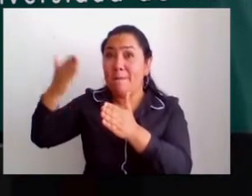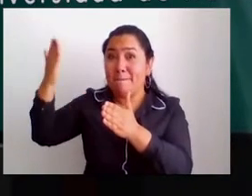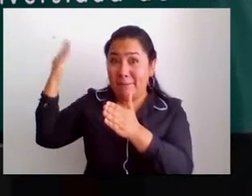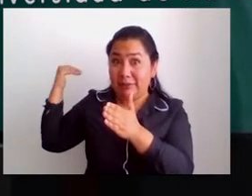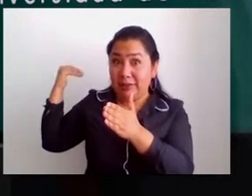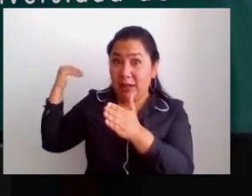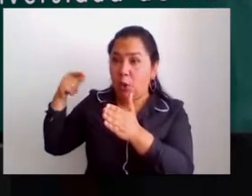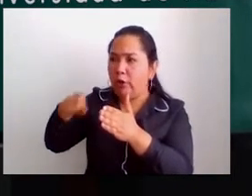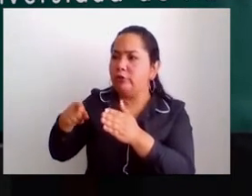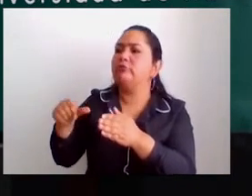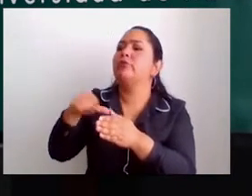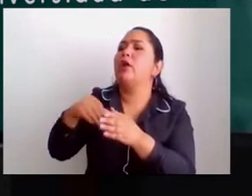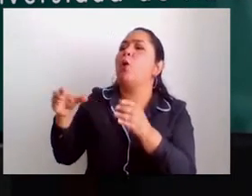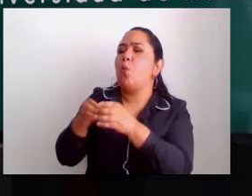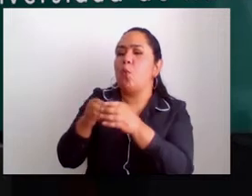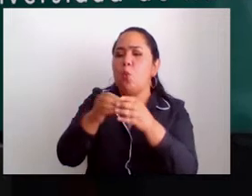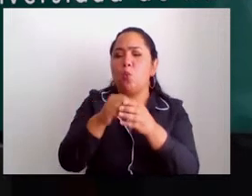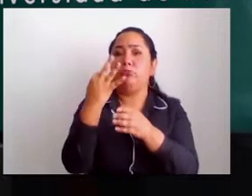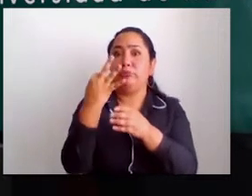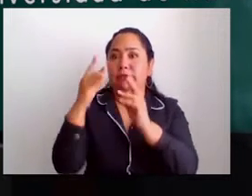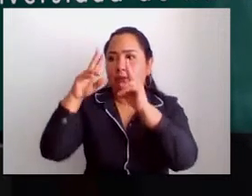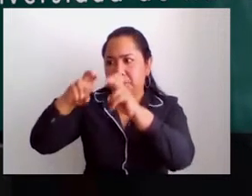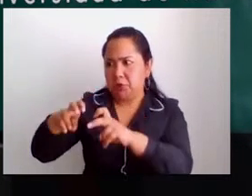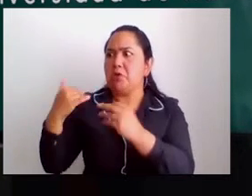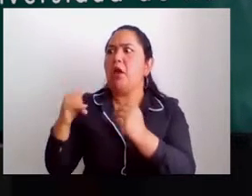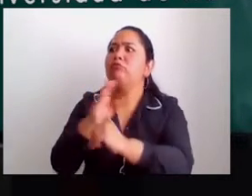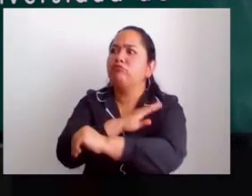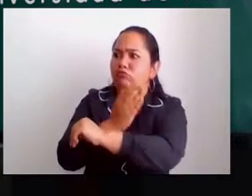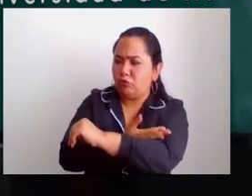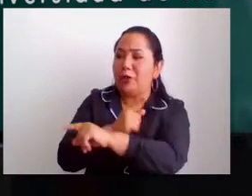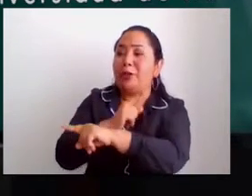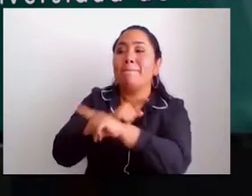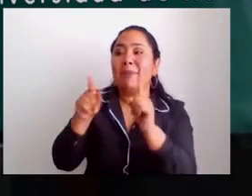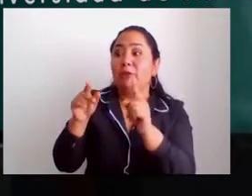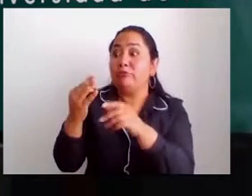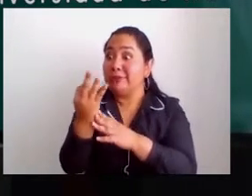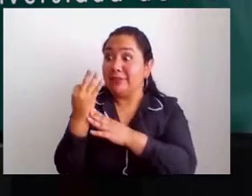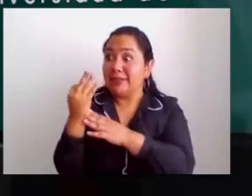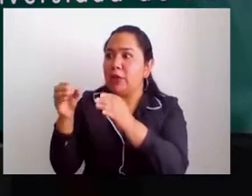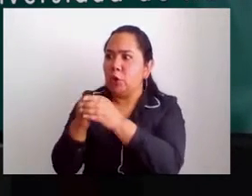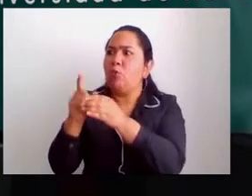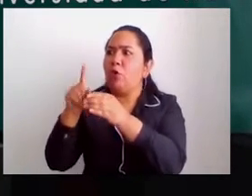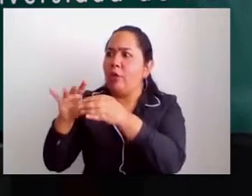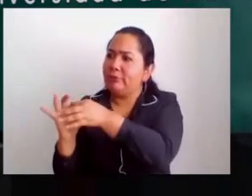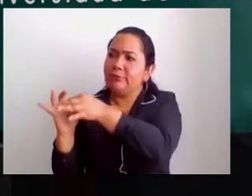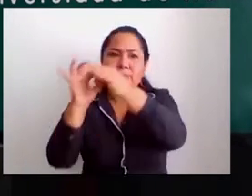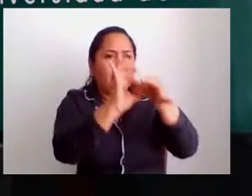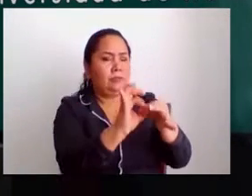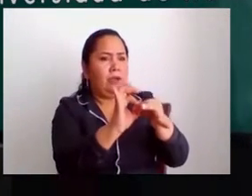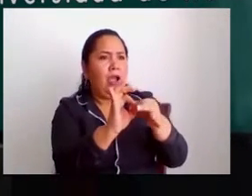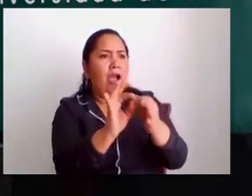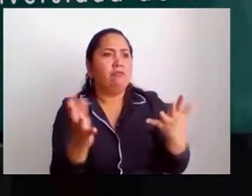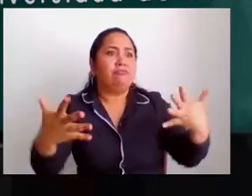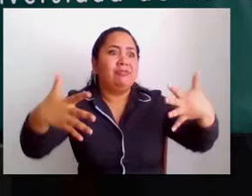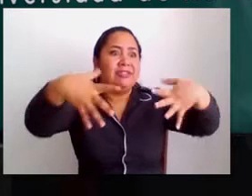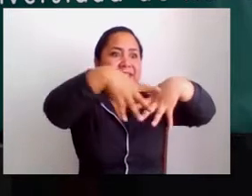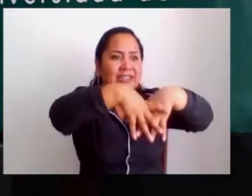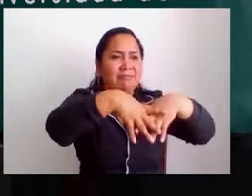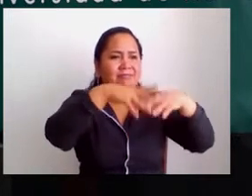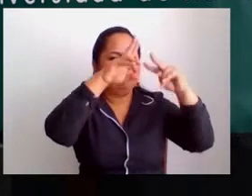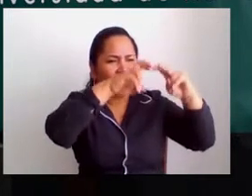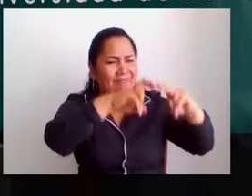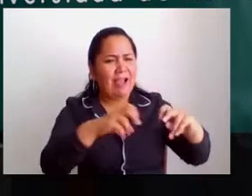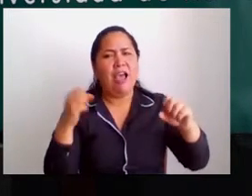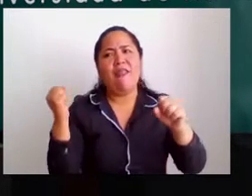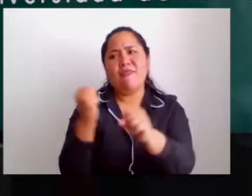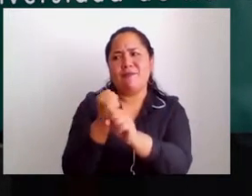conformaron tres semilleros de investigación, se fortalecieron los grupos, pero ahora hay que vincularlos a redes de investigación para